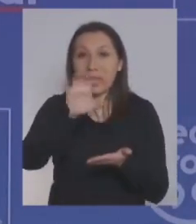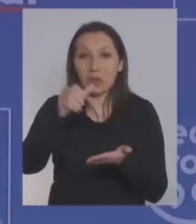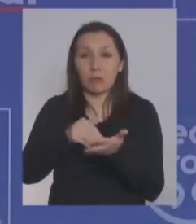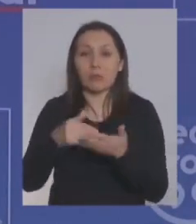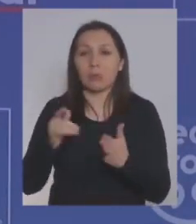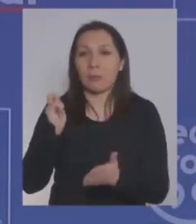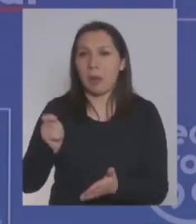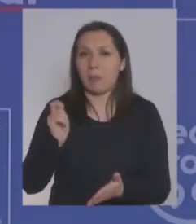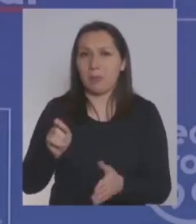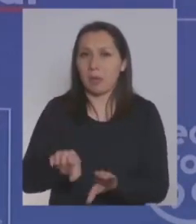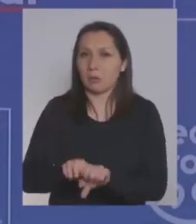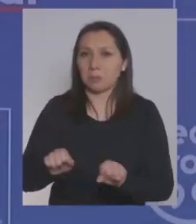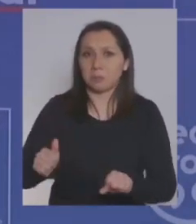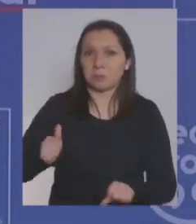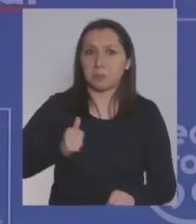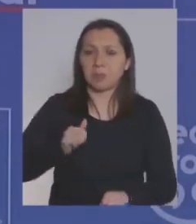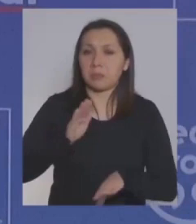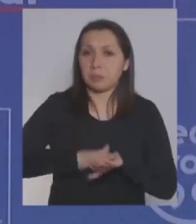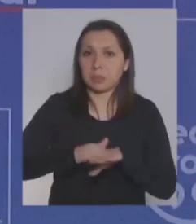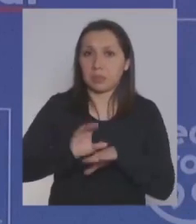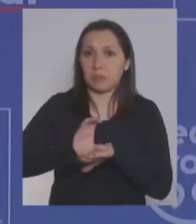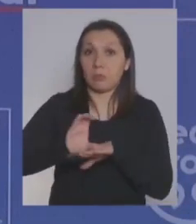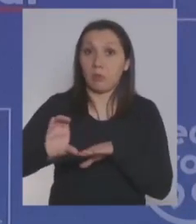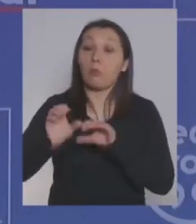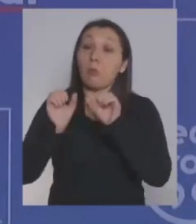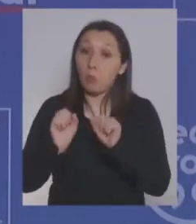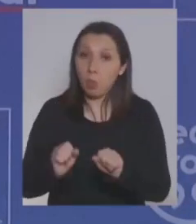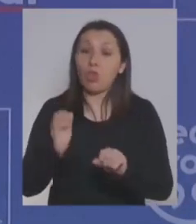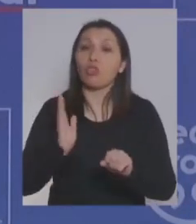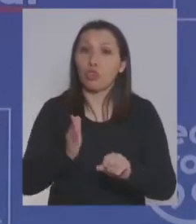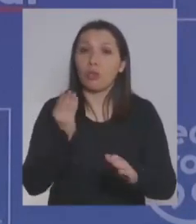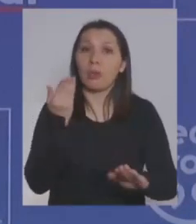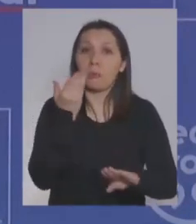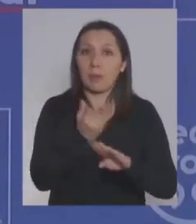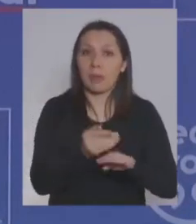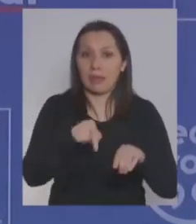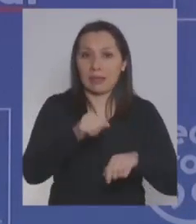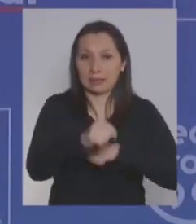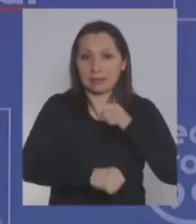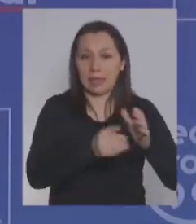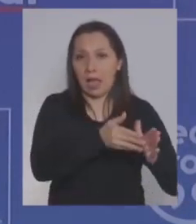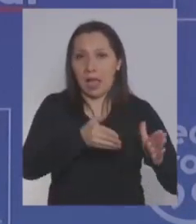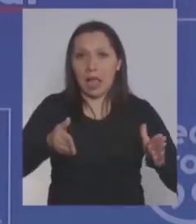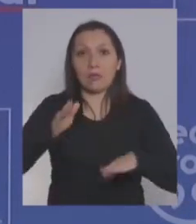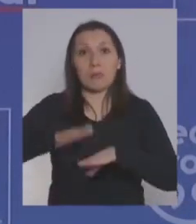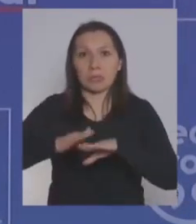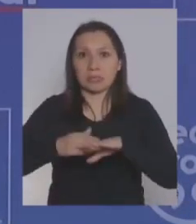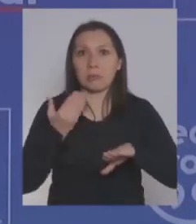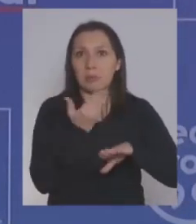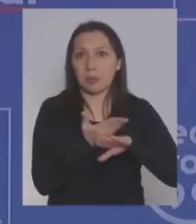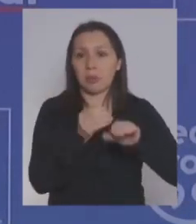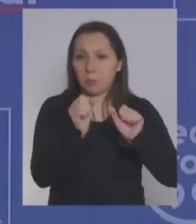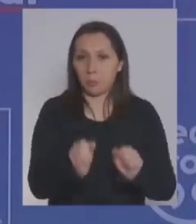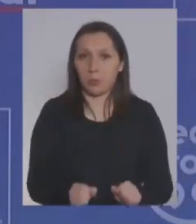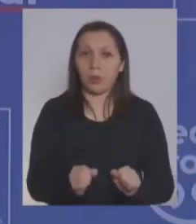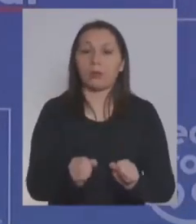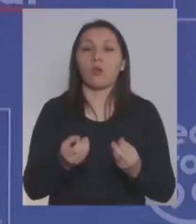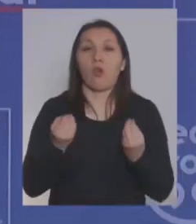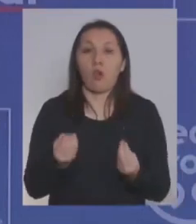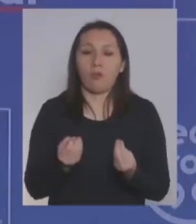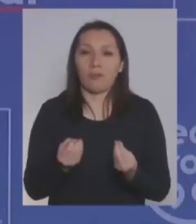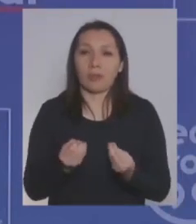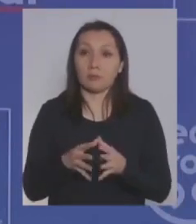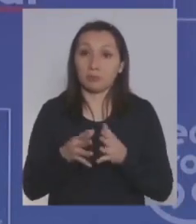pagados, una cantidad importante de préstamos que se pueden seguir solicitando durante todo este año. Y, obviamente, una